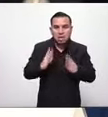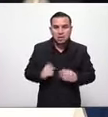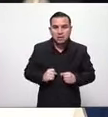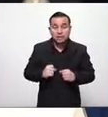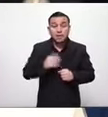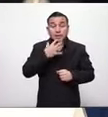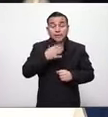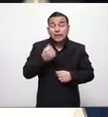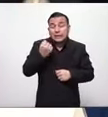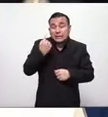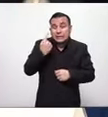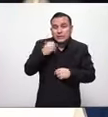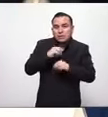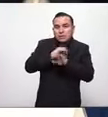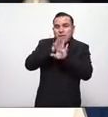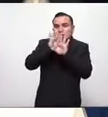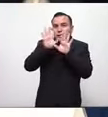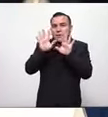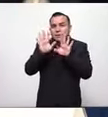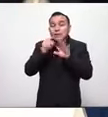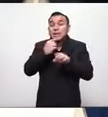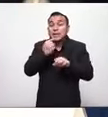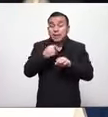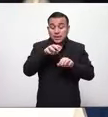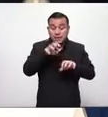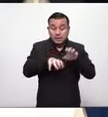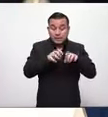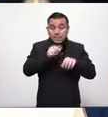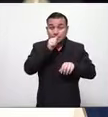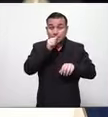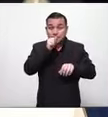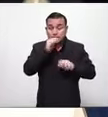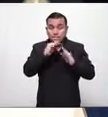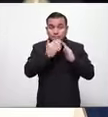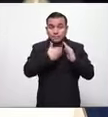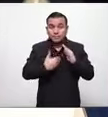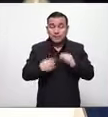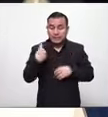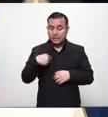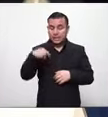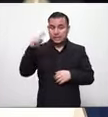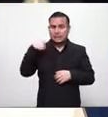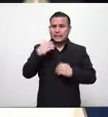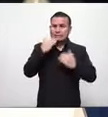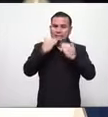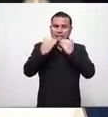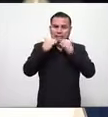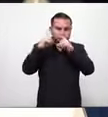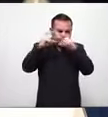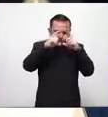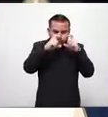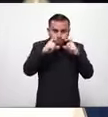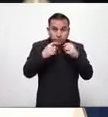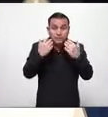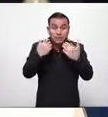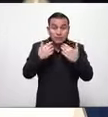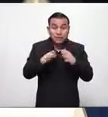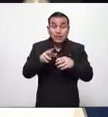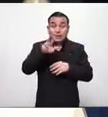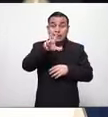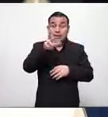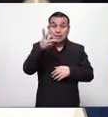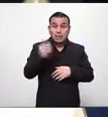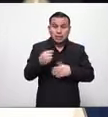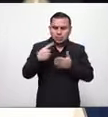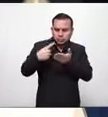entiendo la postura del secretario quien dijo el día de ayer en conferencia de prensa ya estuvieron seis días